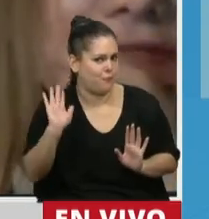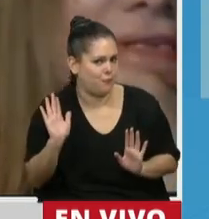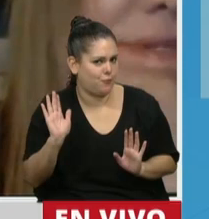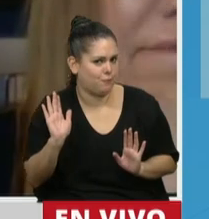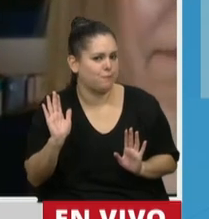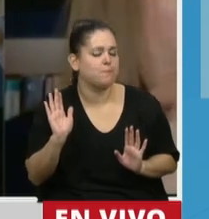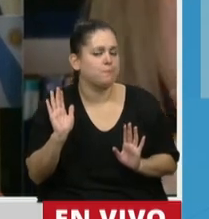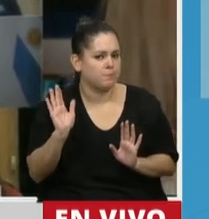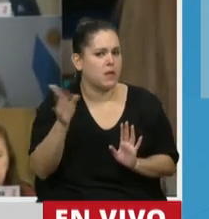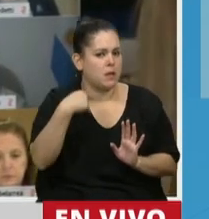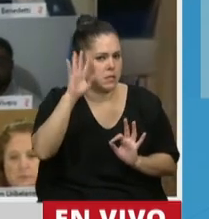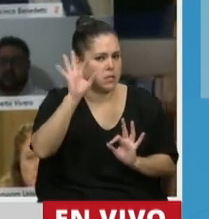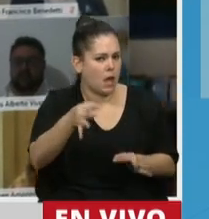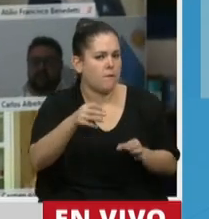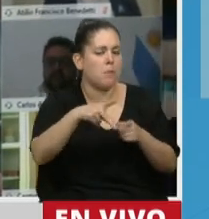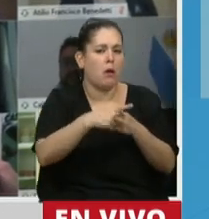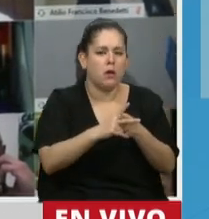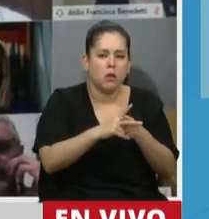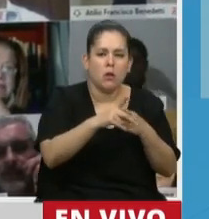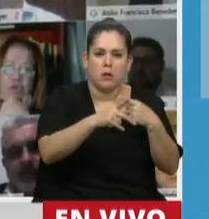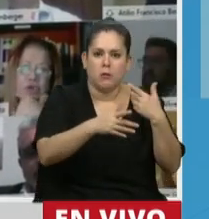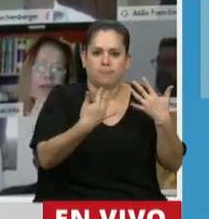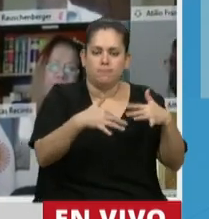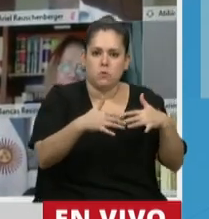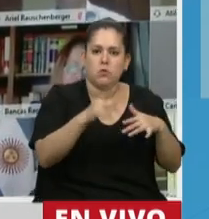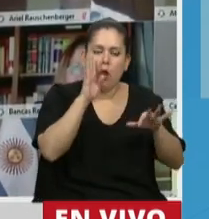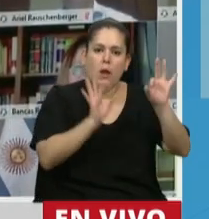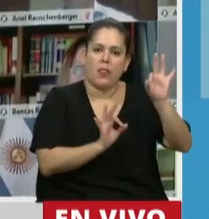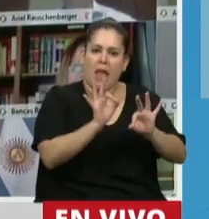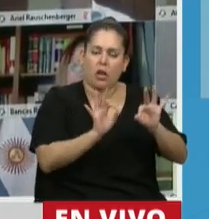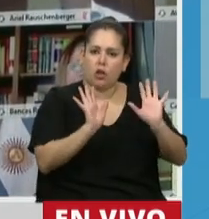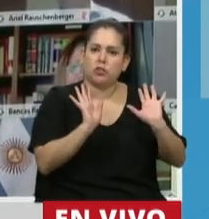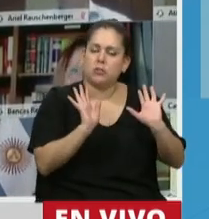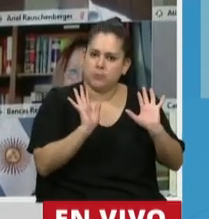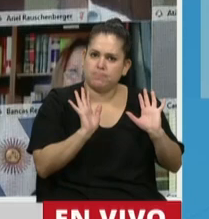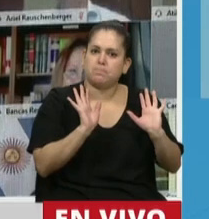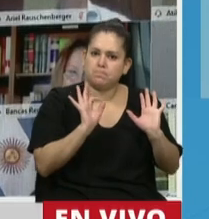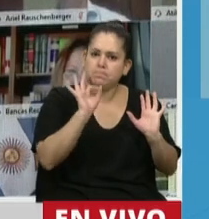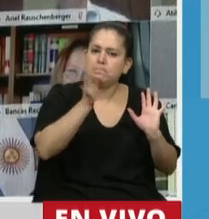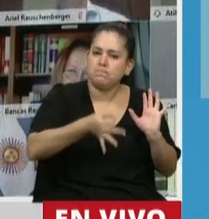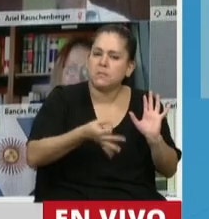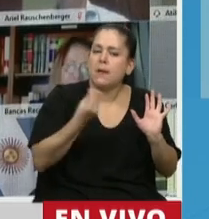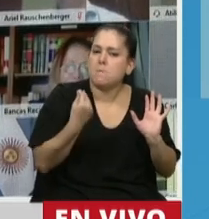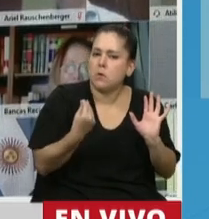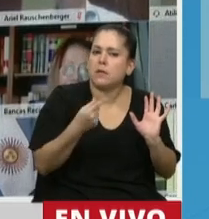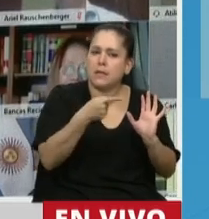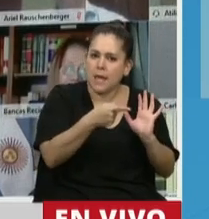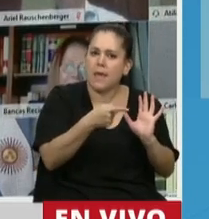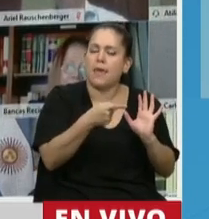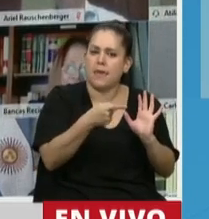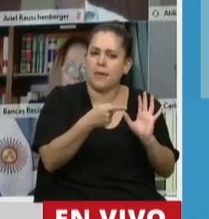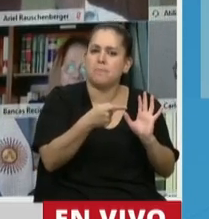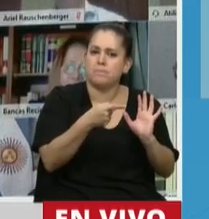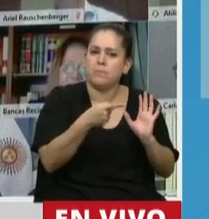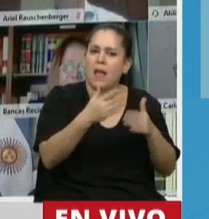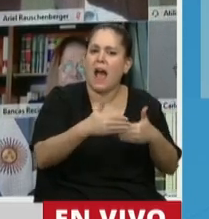excesos en el uso de la tecnología del diagnóstico. También sabemos lo que significa en materia de